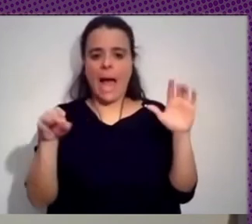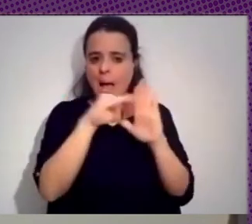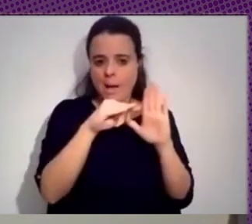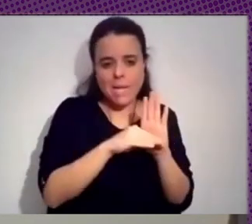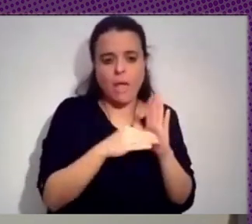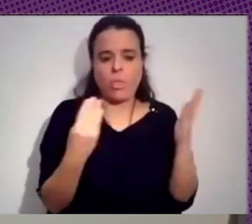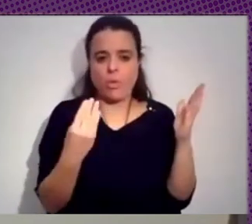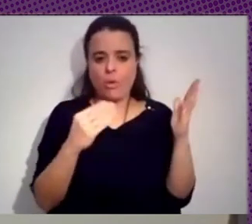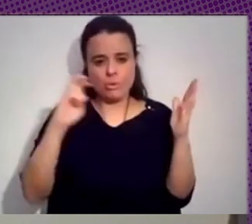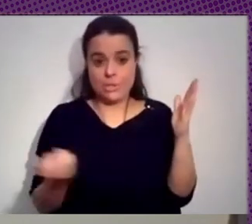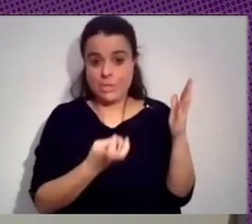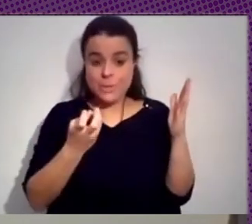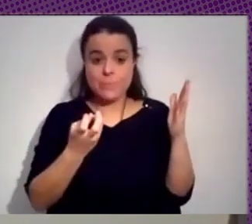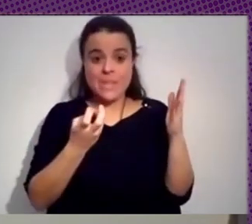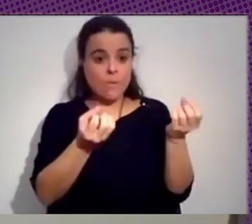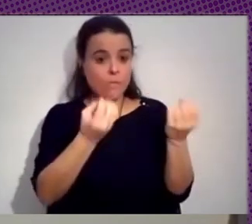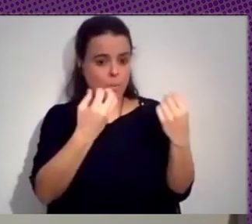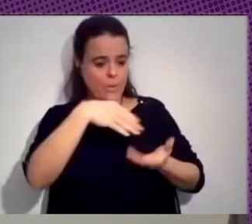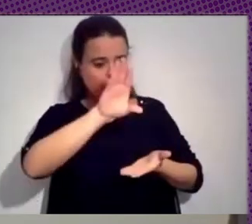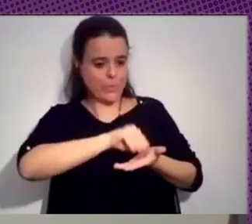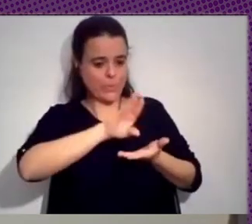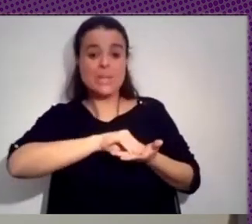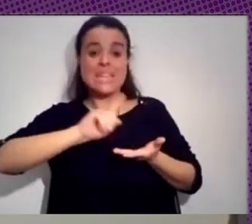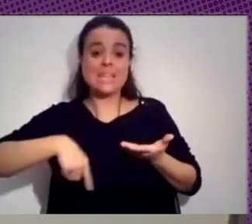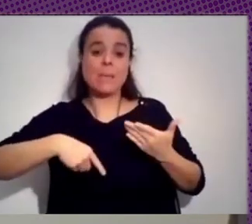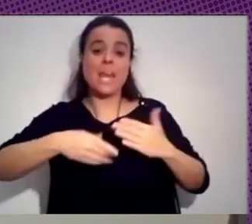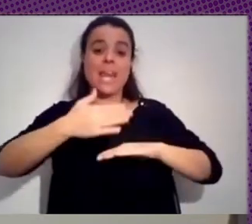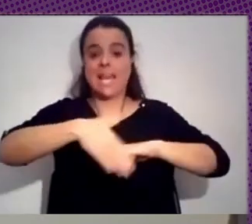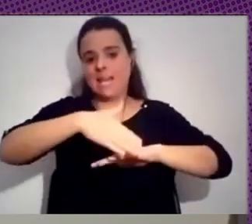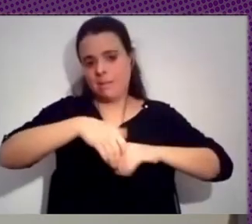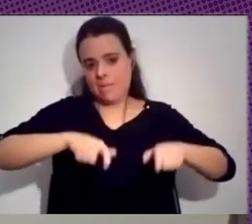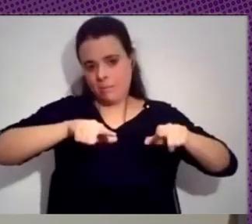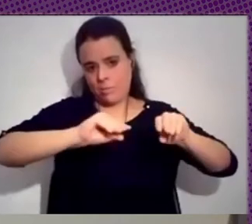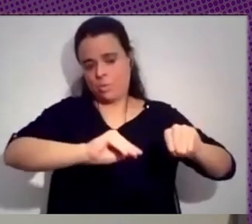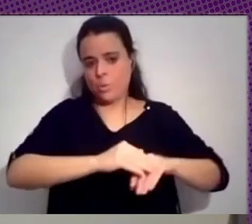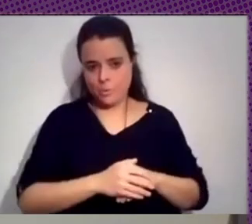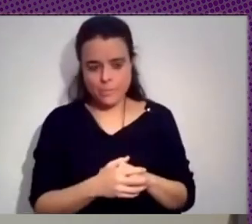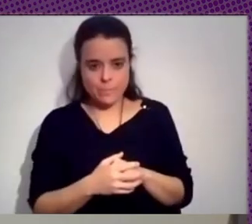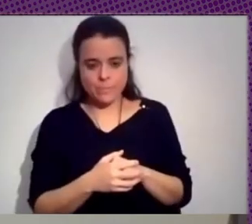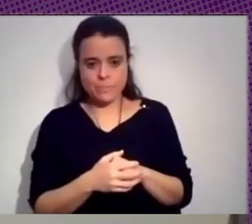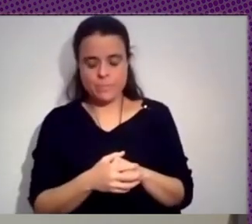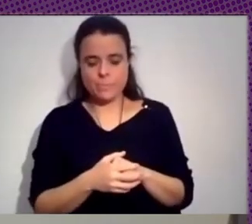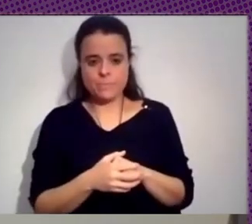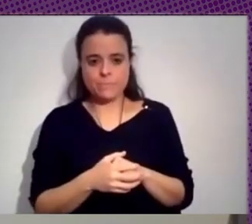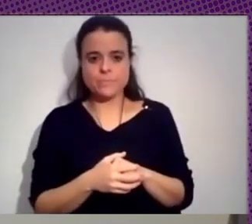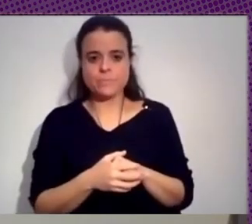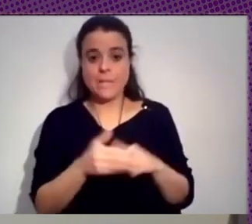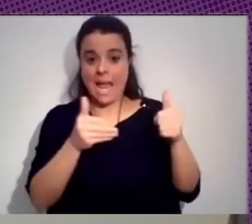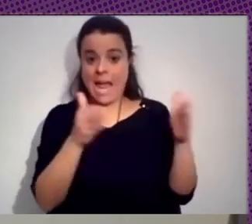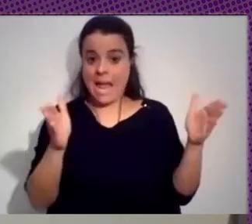traer esta información y también los límites que ofrecen las plataformas desde el lugar abierto